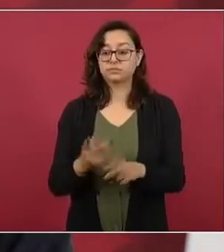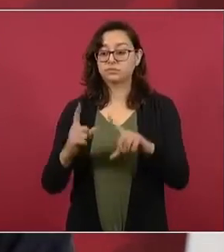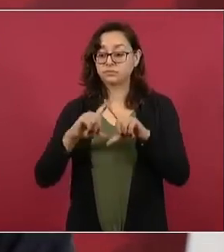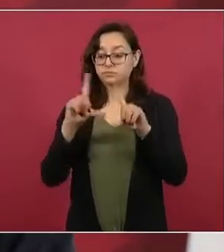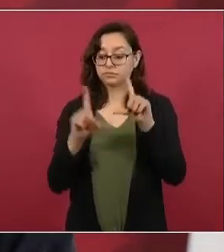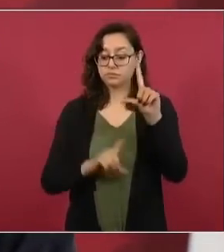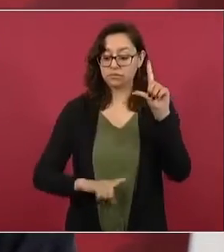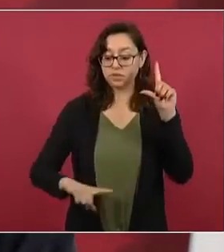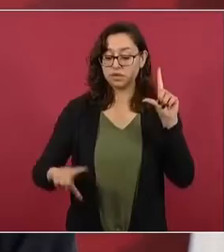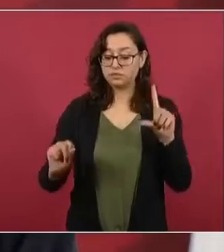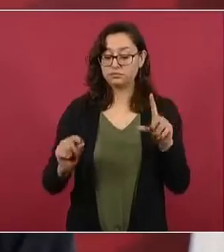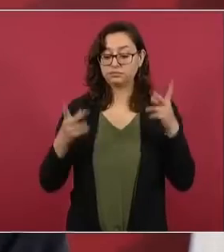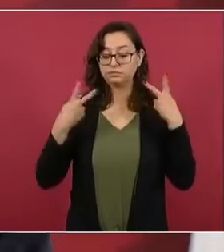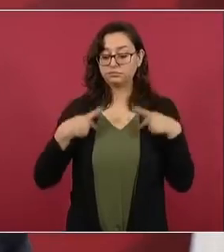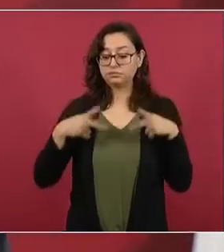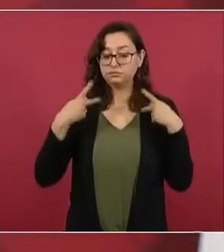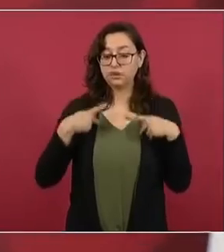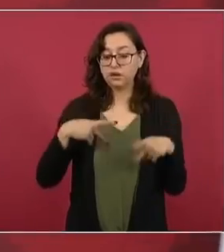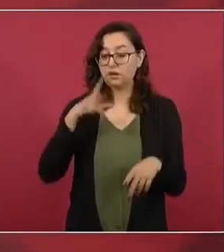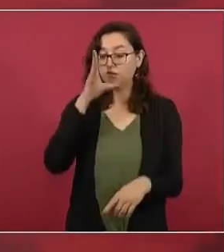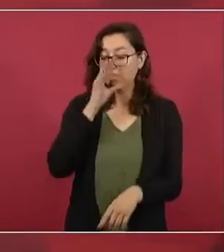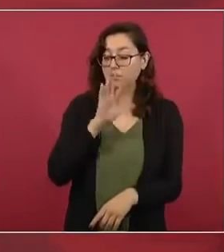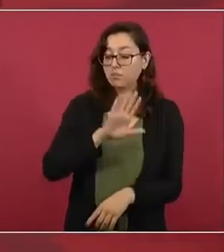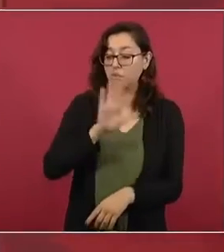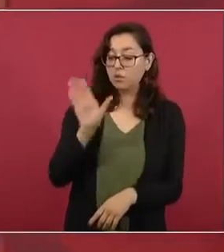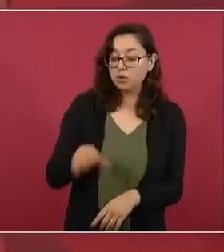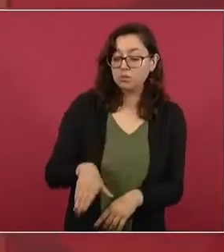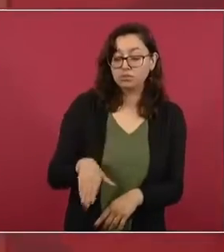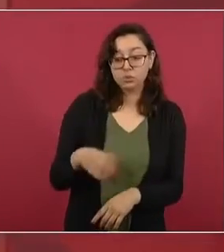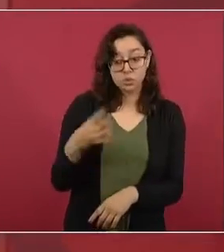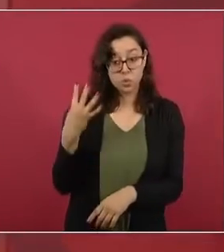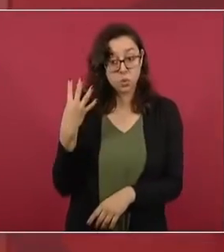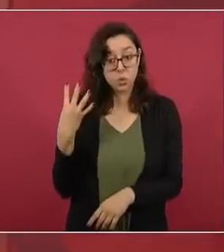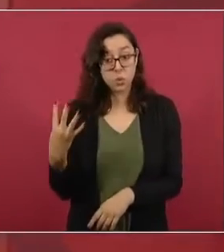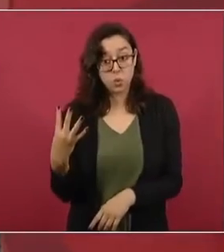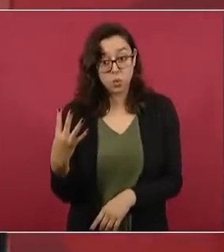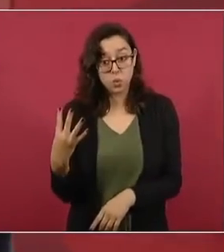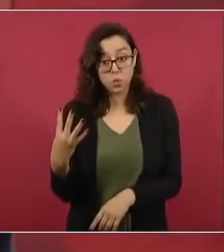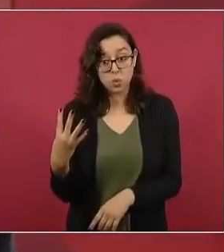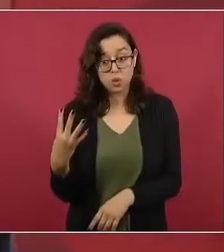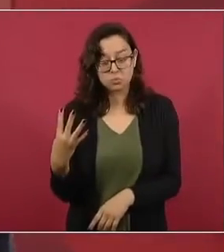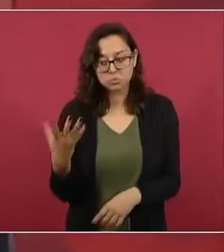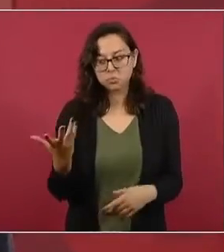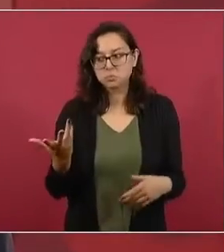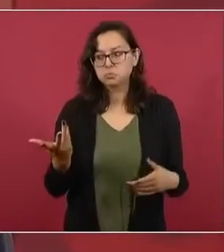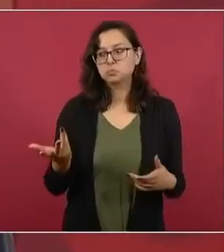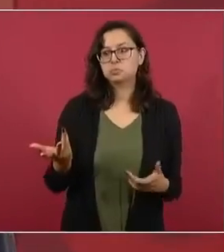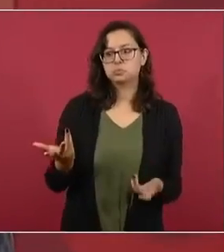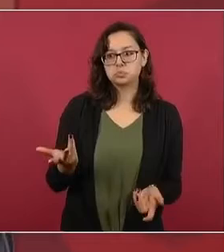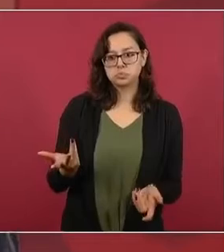por COVID diario, aunque como lo comentaba el doctor